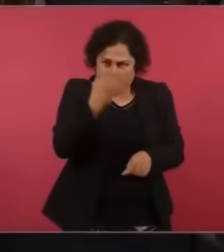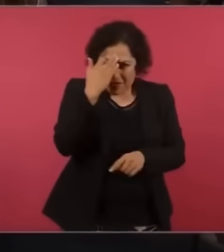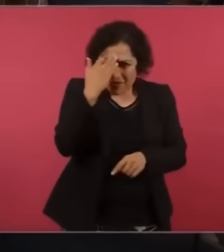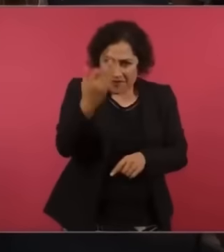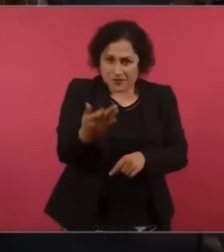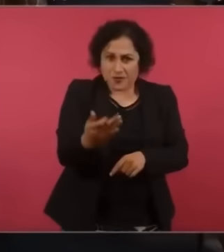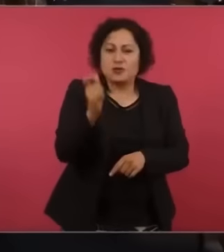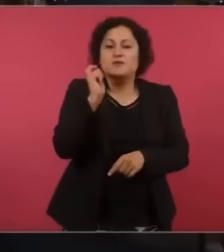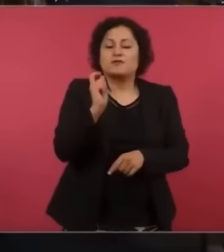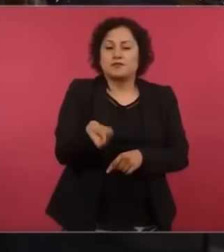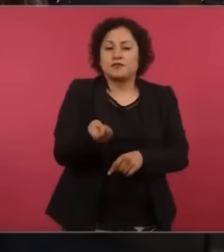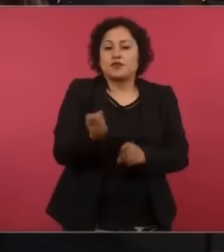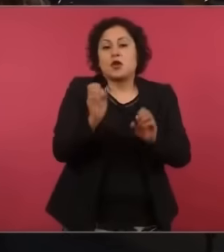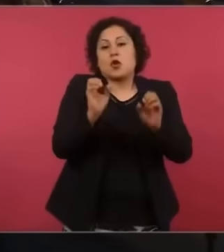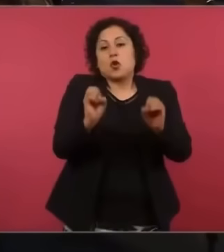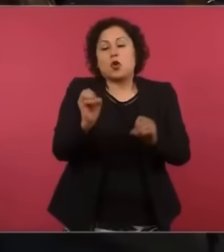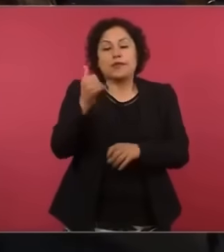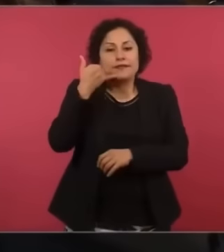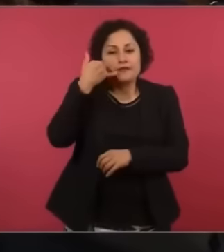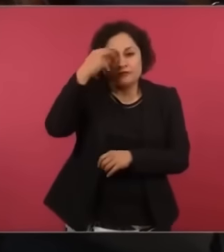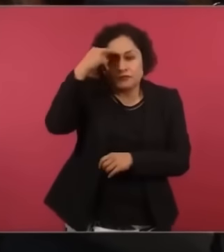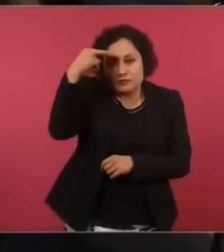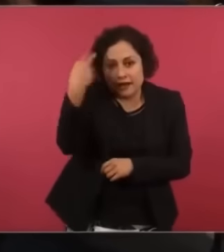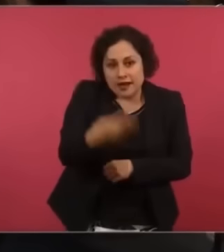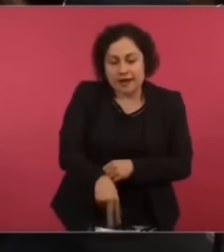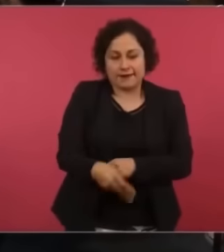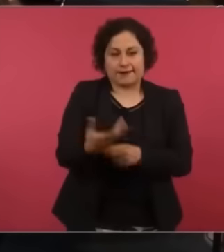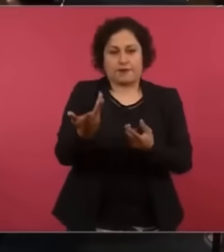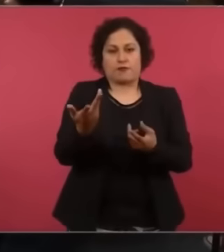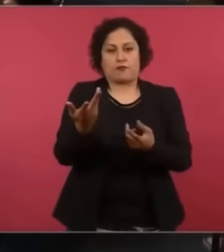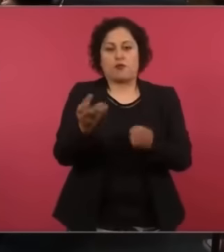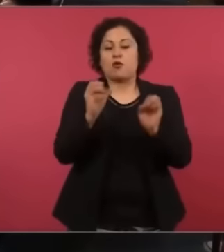o teléfonos de México, o los bancos.